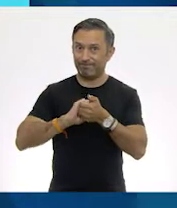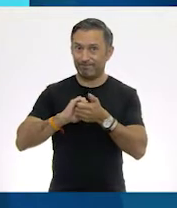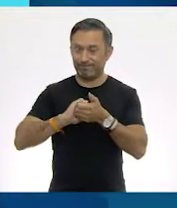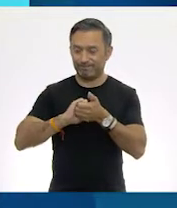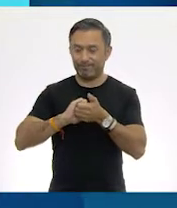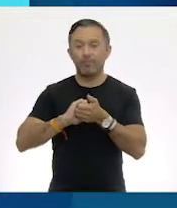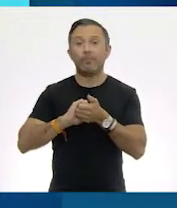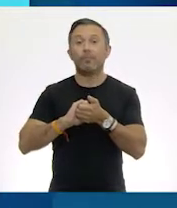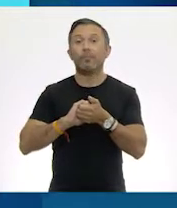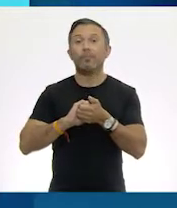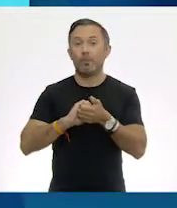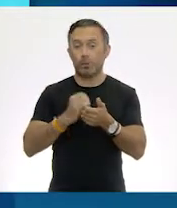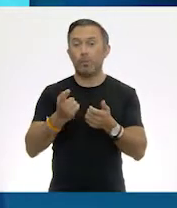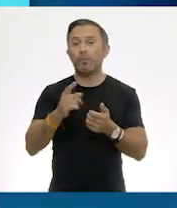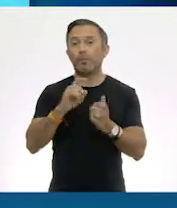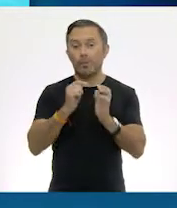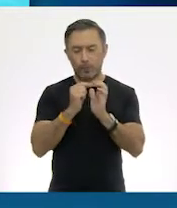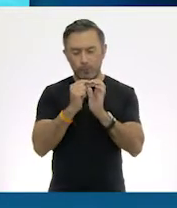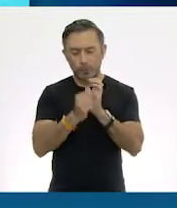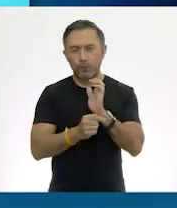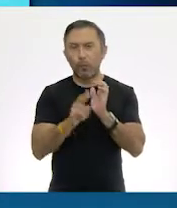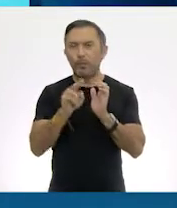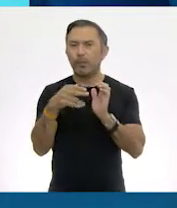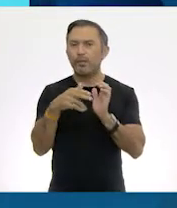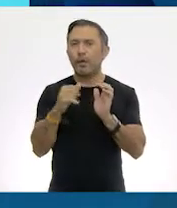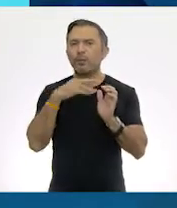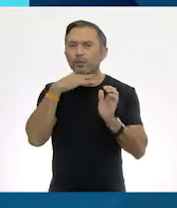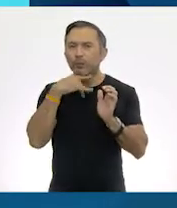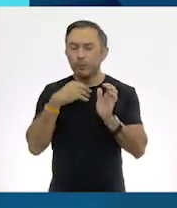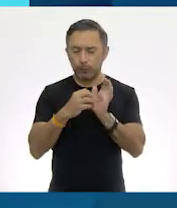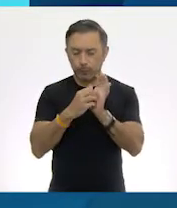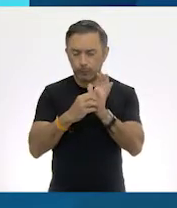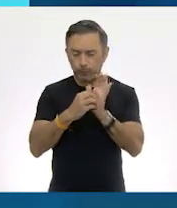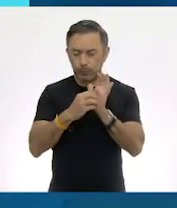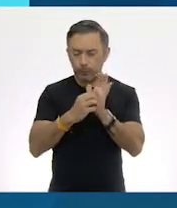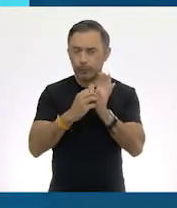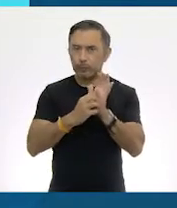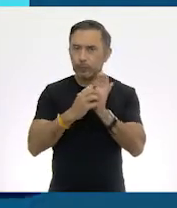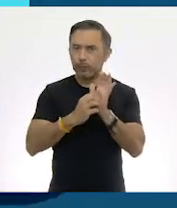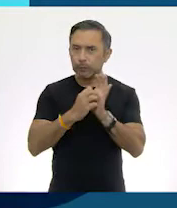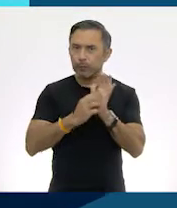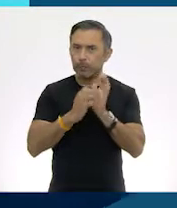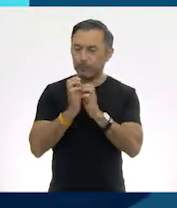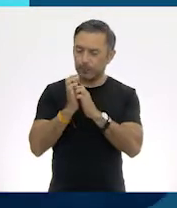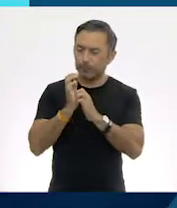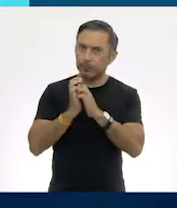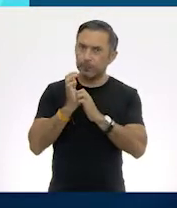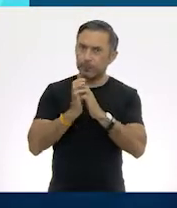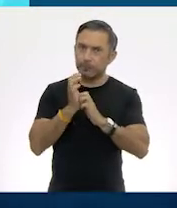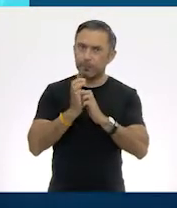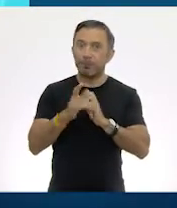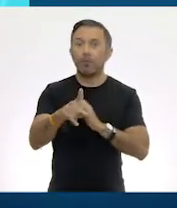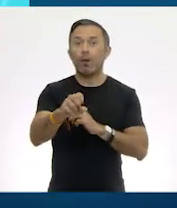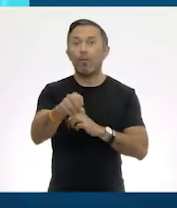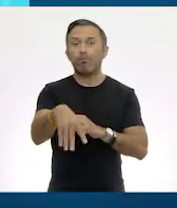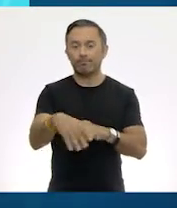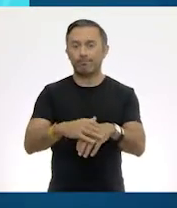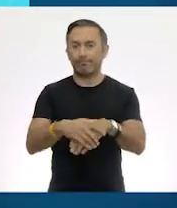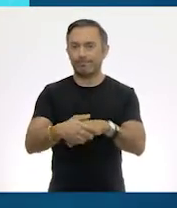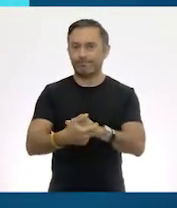Ahora, como que rasguñas la palma de tus manos para lavar tus uñas. Enjuaga tus manos con agua.